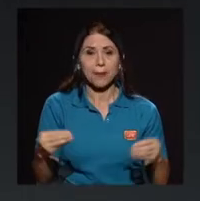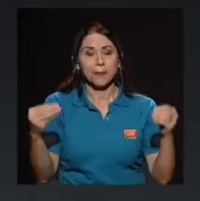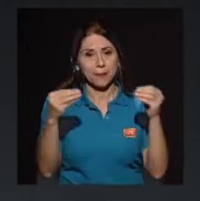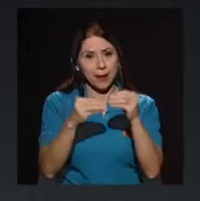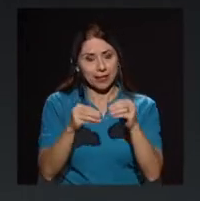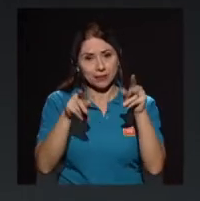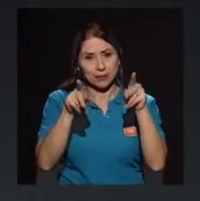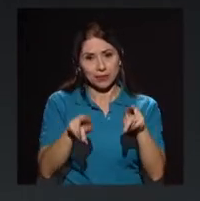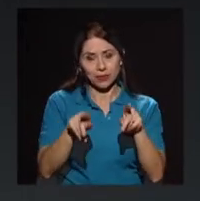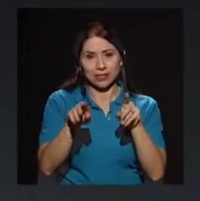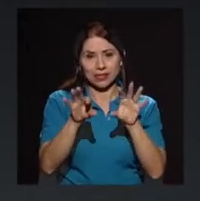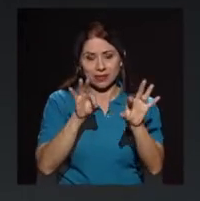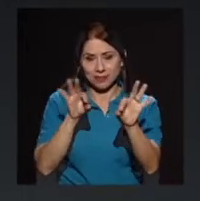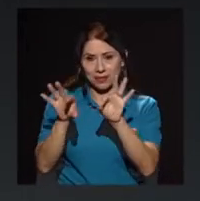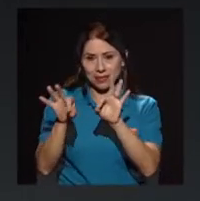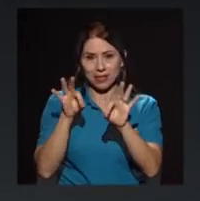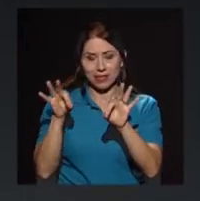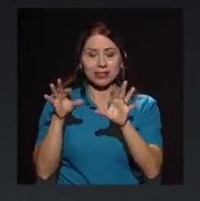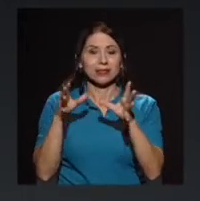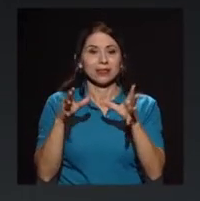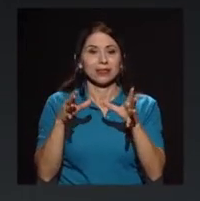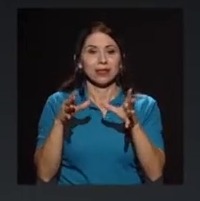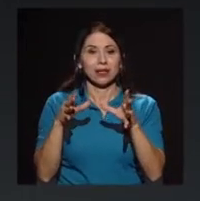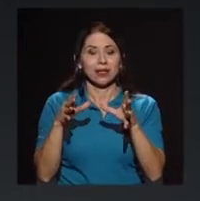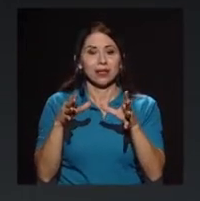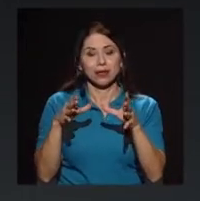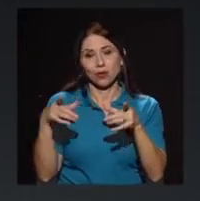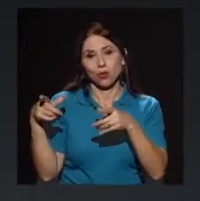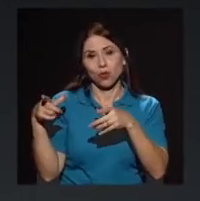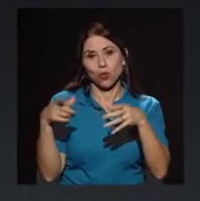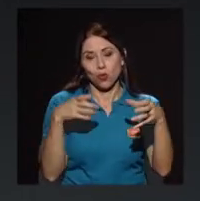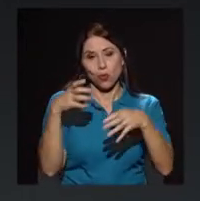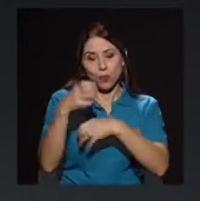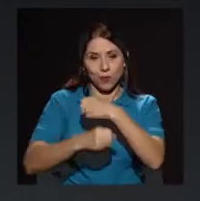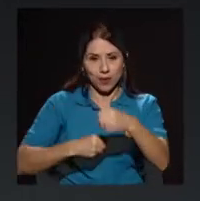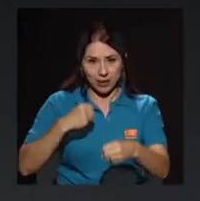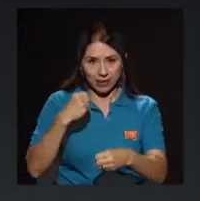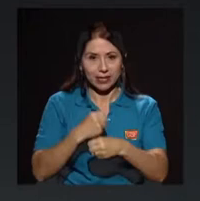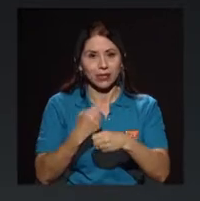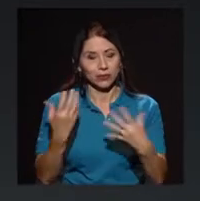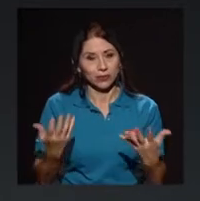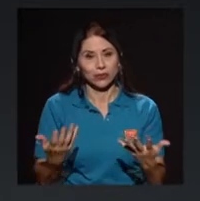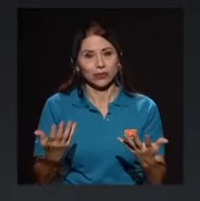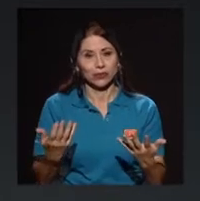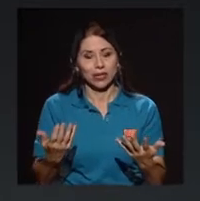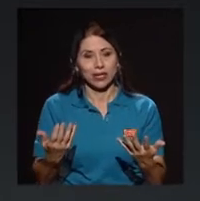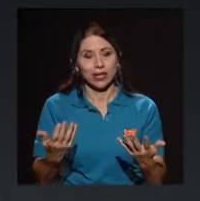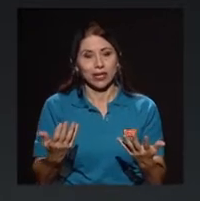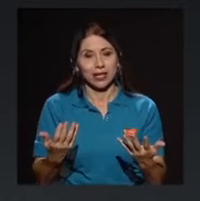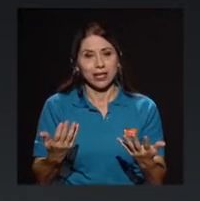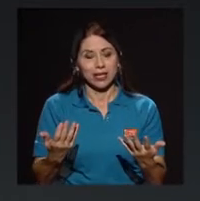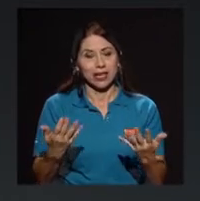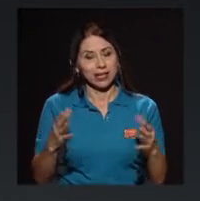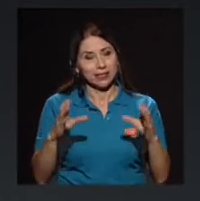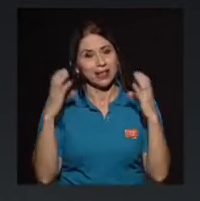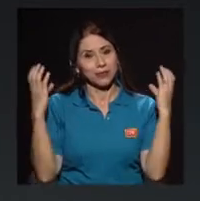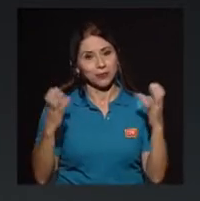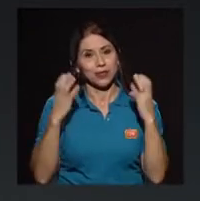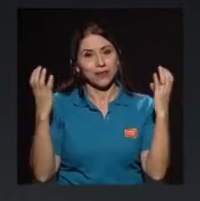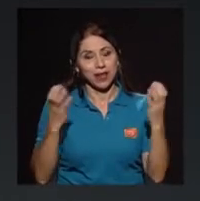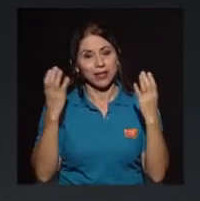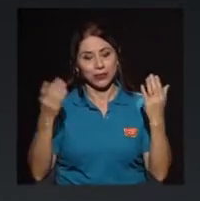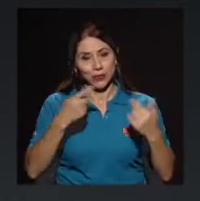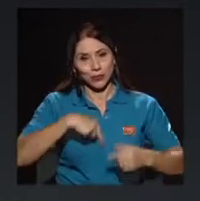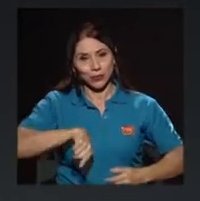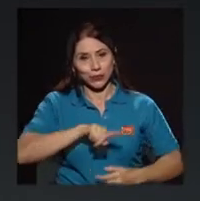invitados cumpleaños que estaremos celebrando nosotros